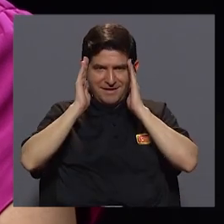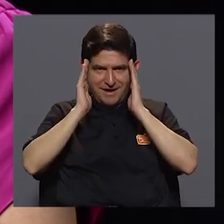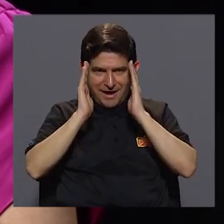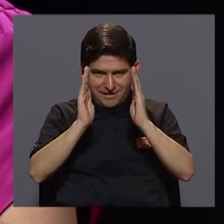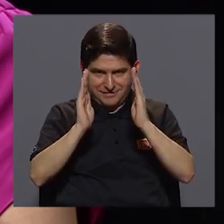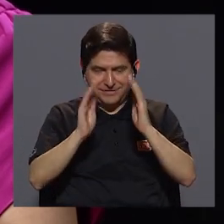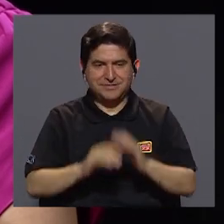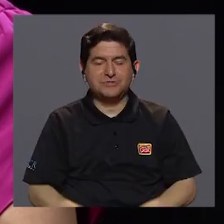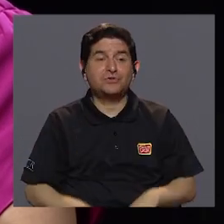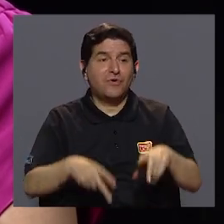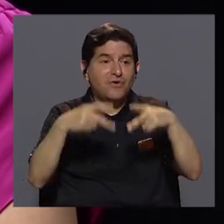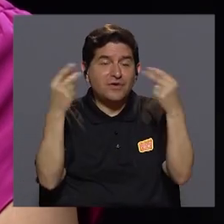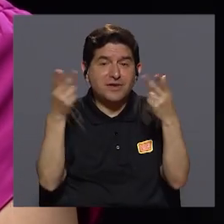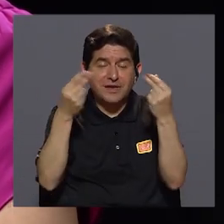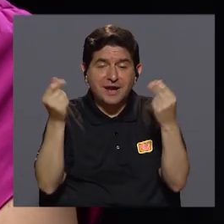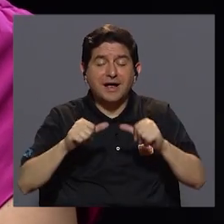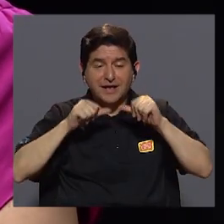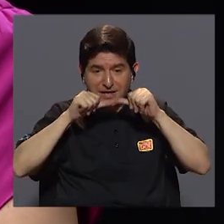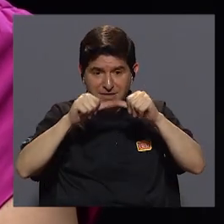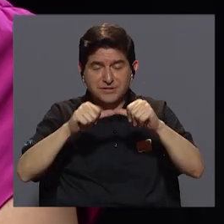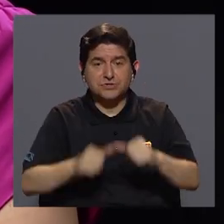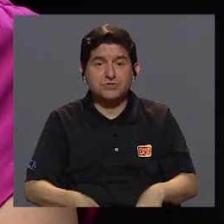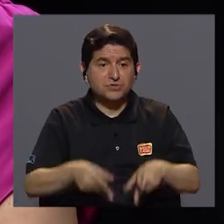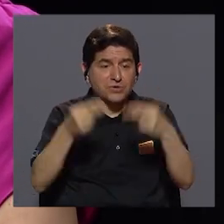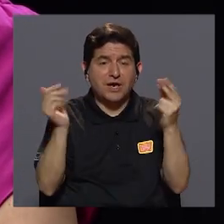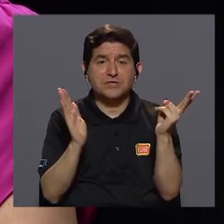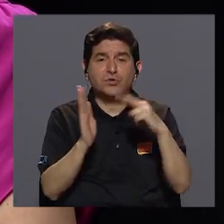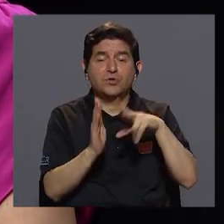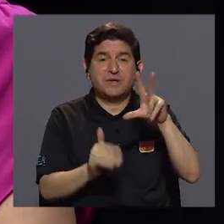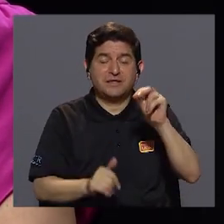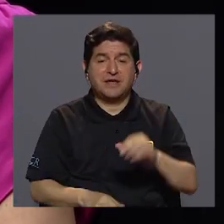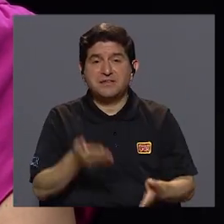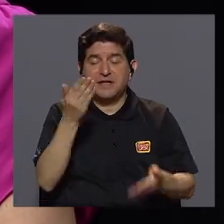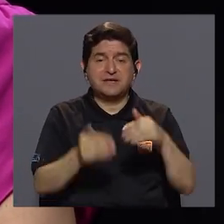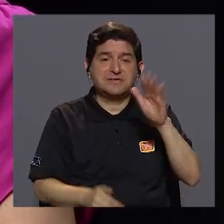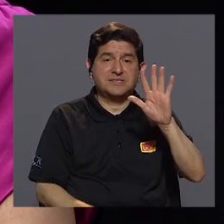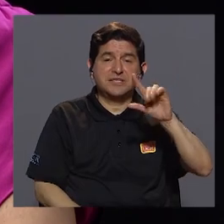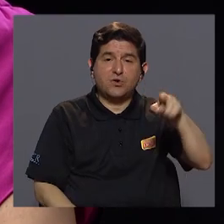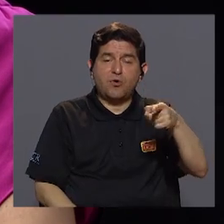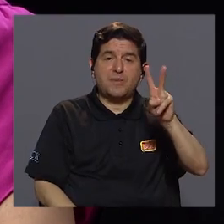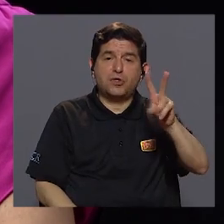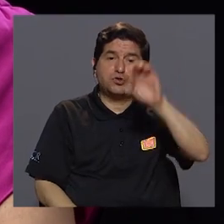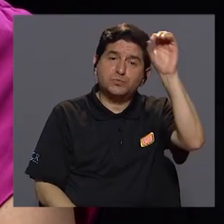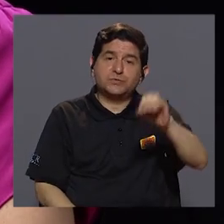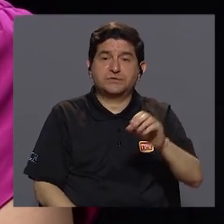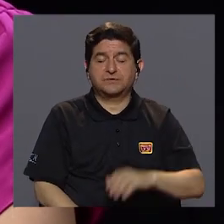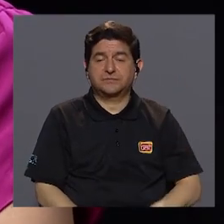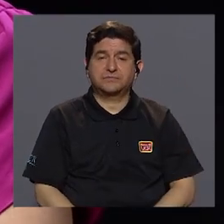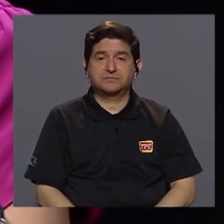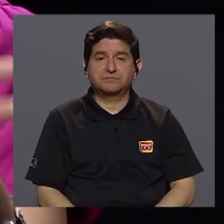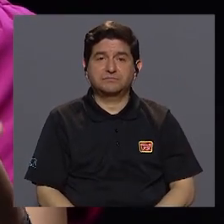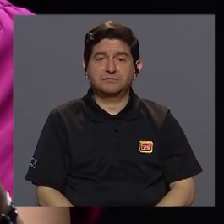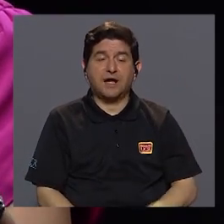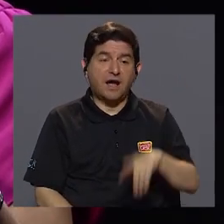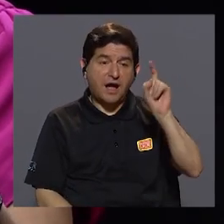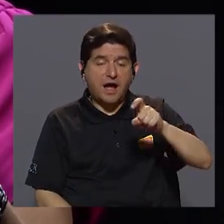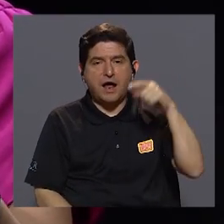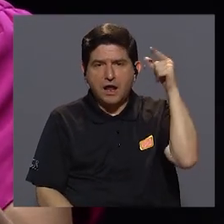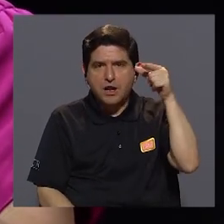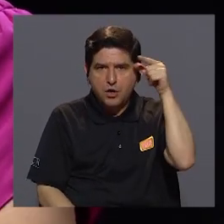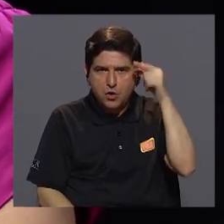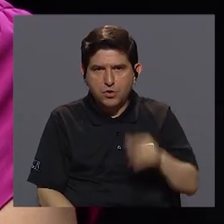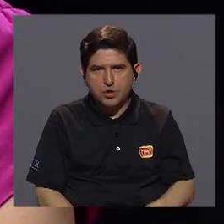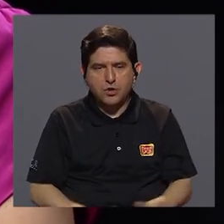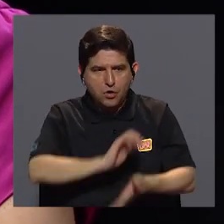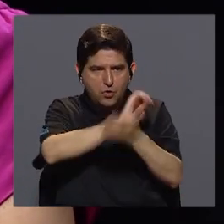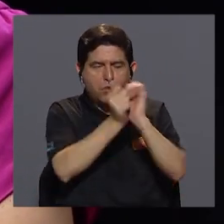y el gasto real constante, este gasto en el 2030 podría ser de un 5,2%. Bueno, para eso se requeriría obviamente